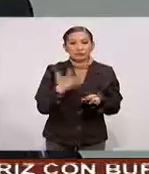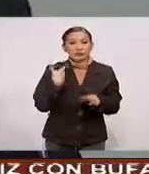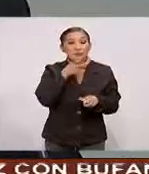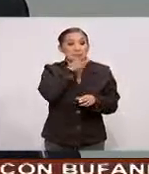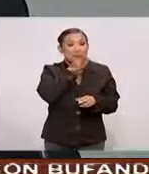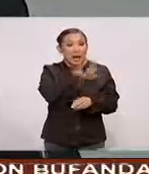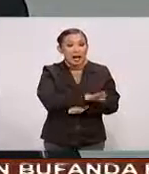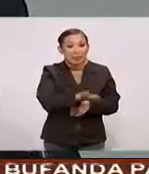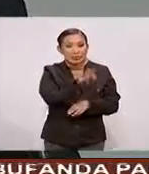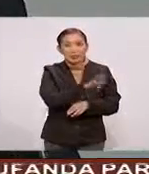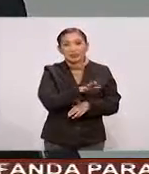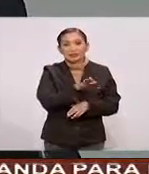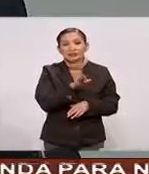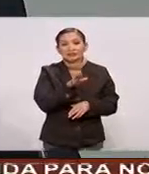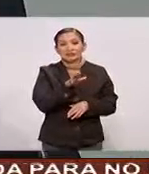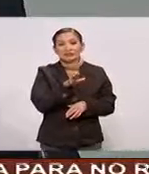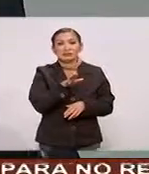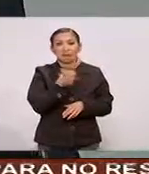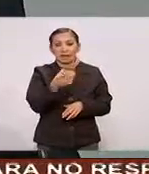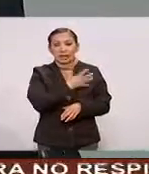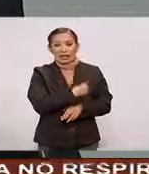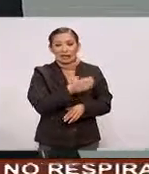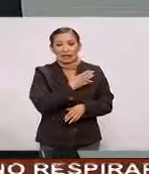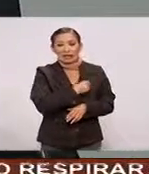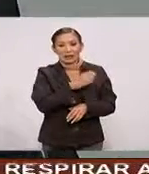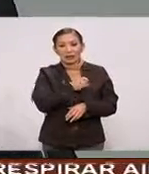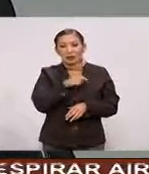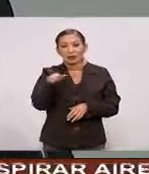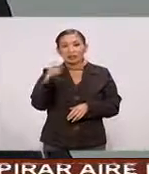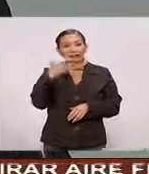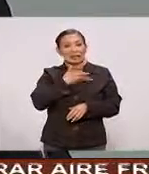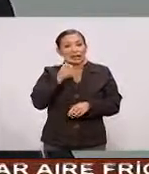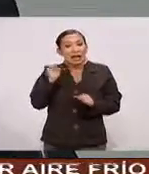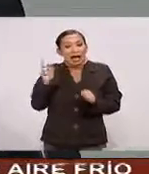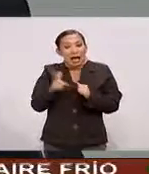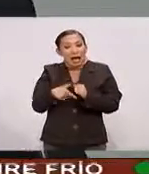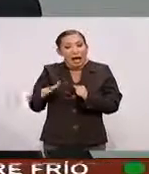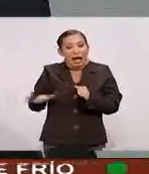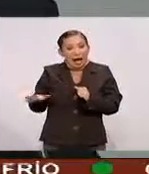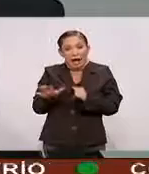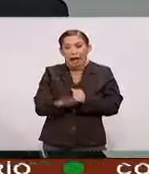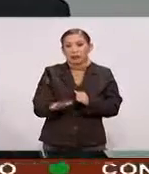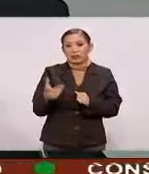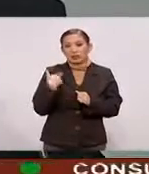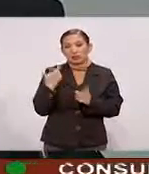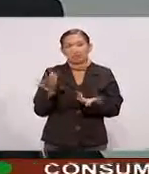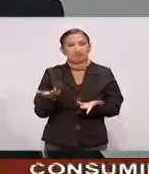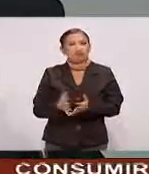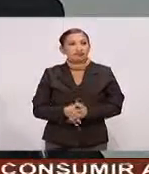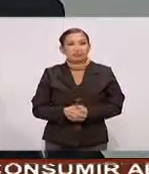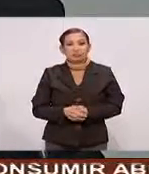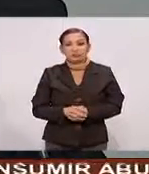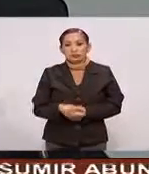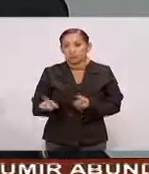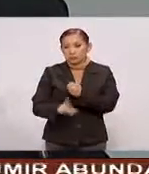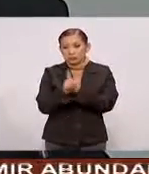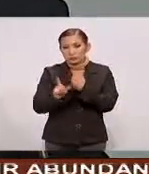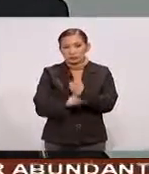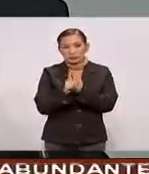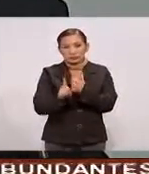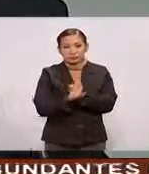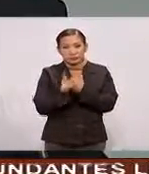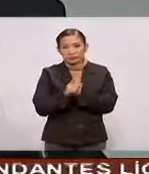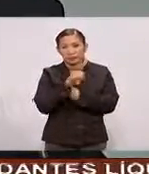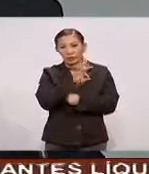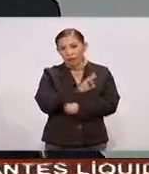padres De los Hijos Que tienen Alguna Vamos Alguna Problemática